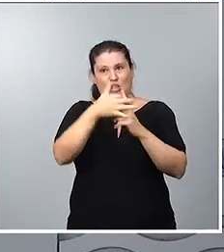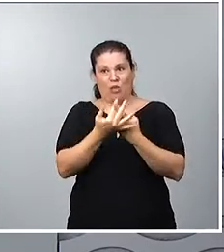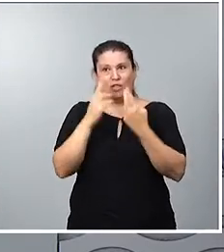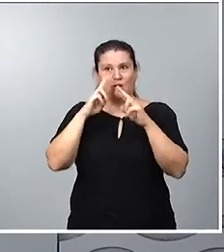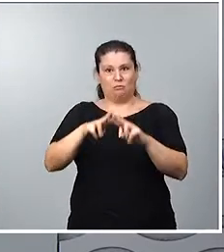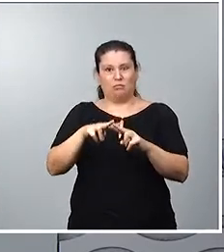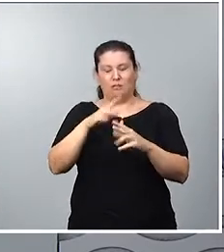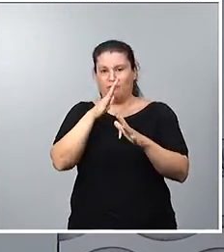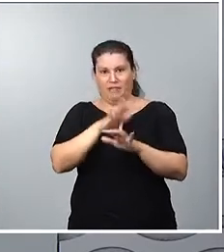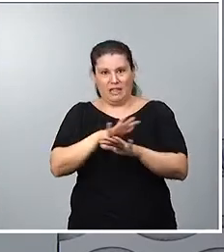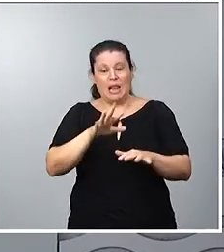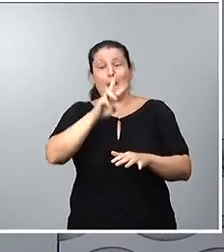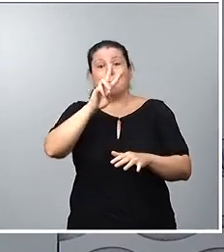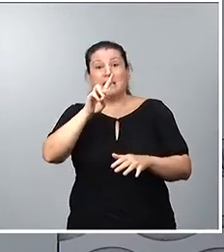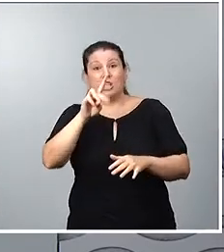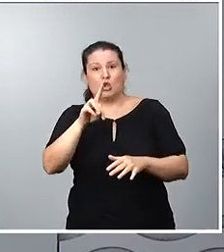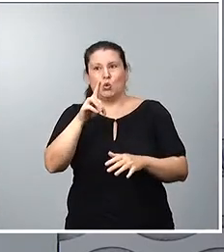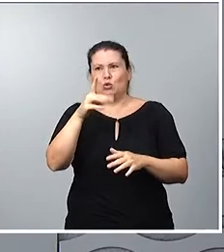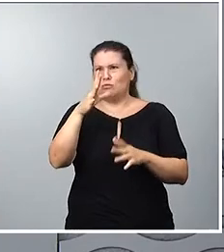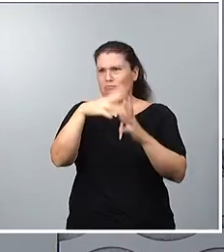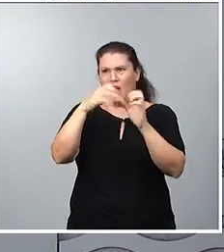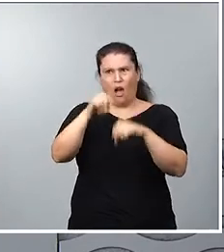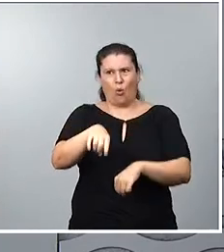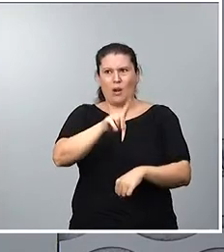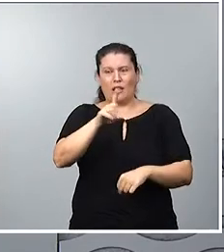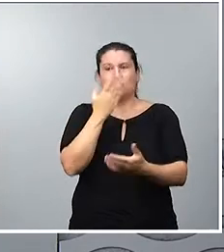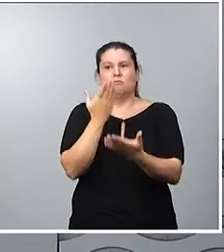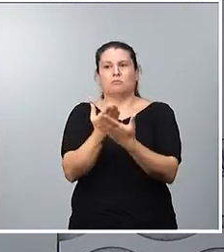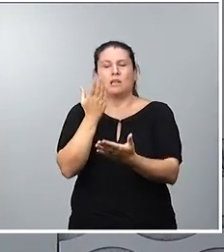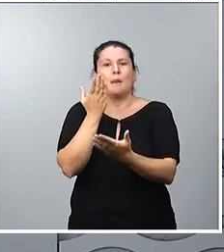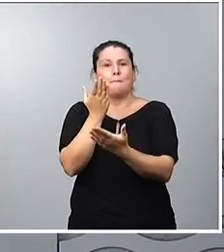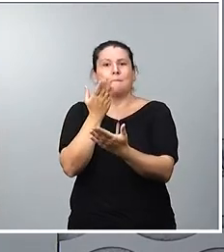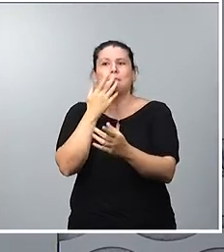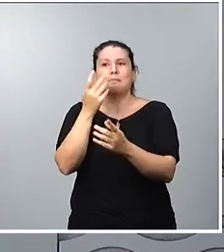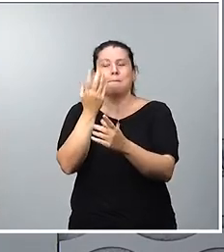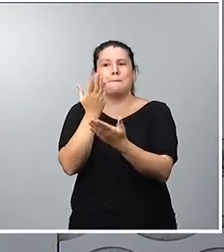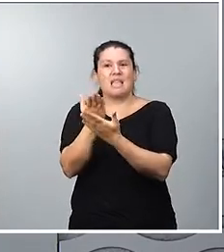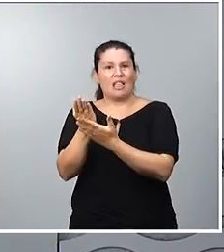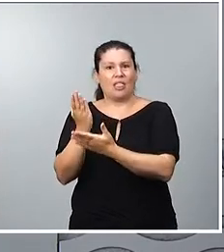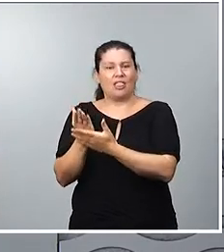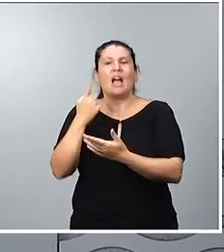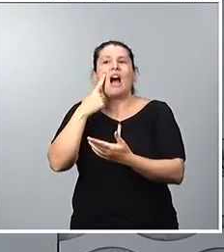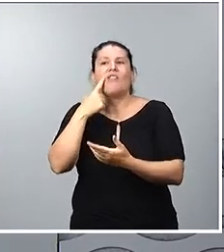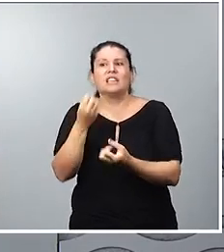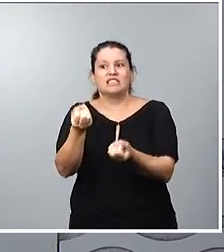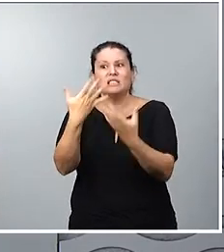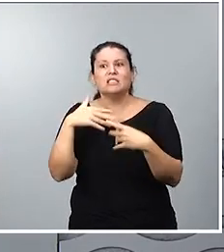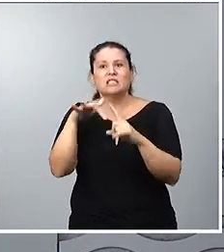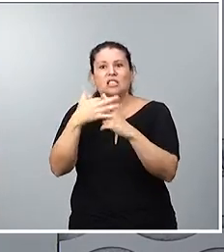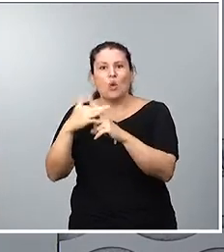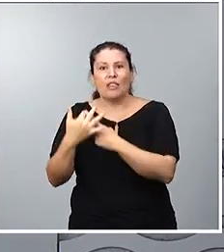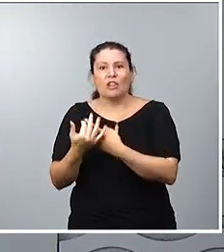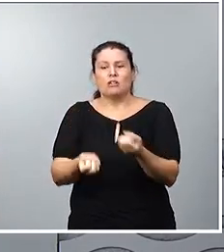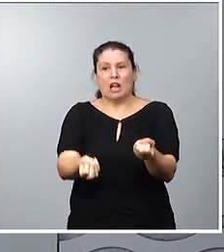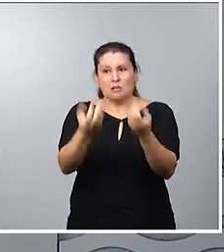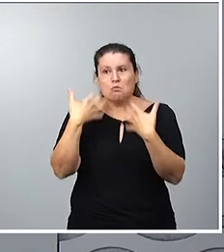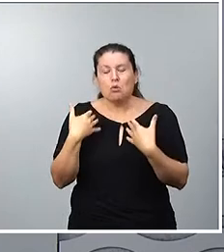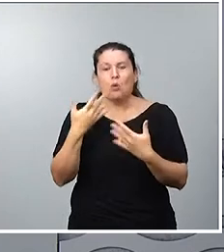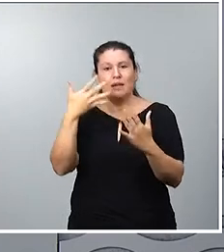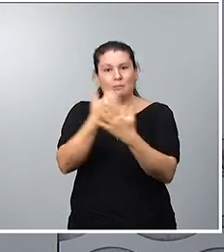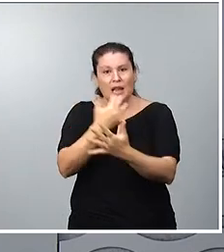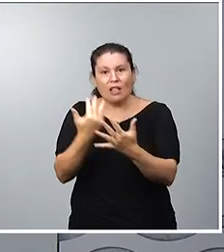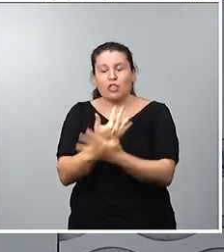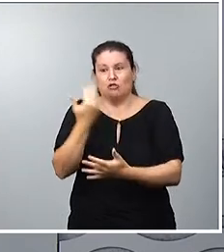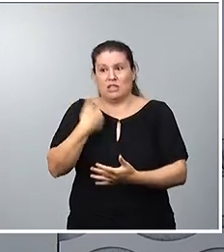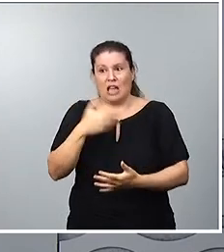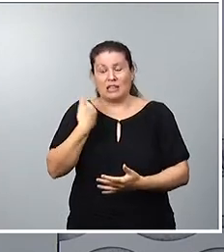los hechos de inaceptables, exige explicaciones y excusas. Se produce algo, un remedio de explicación y de excusa, y el